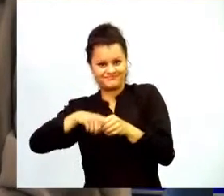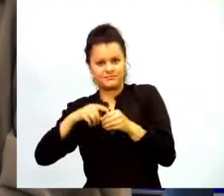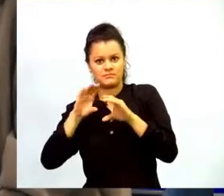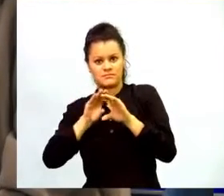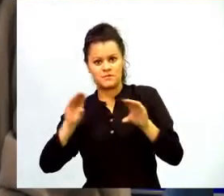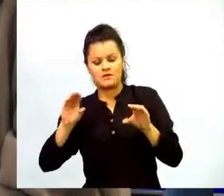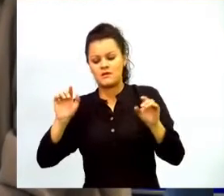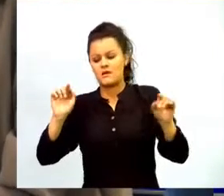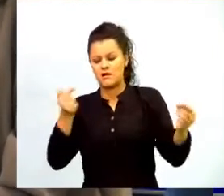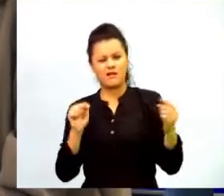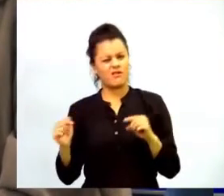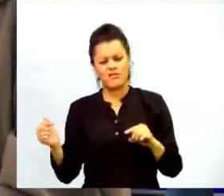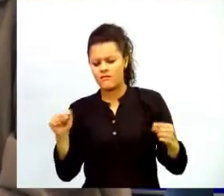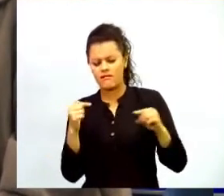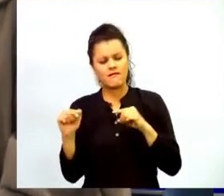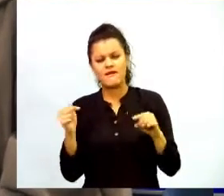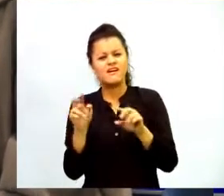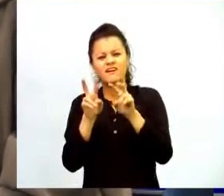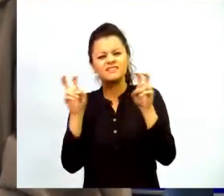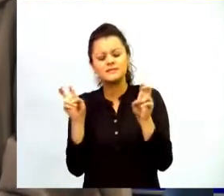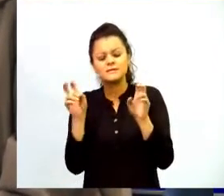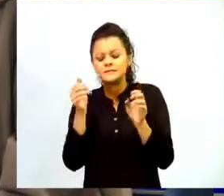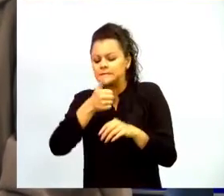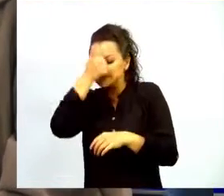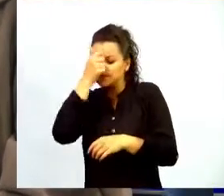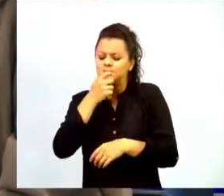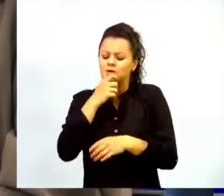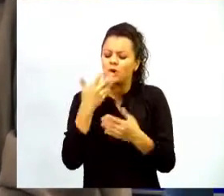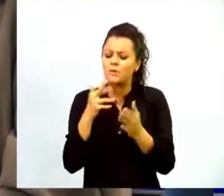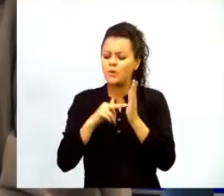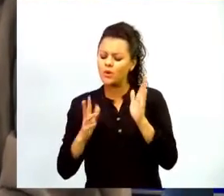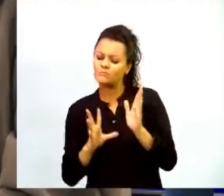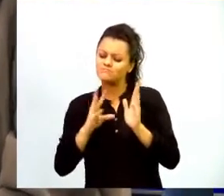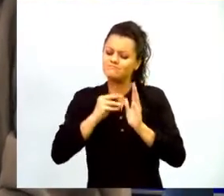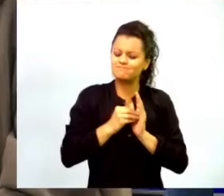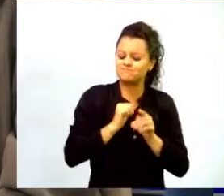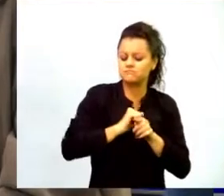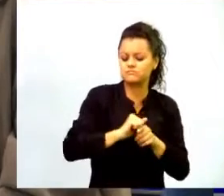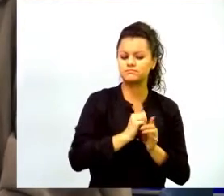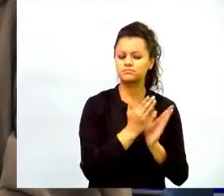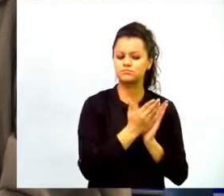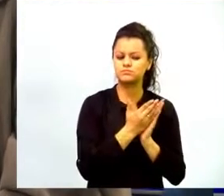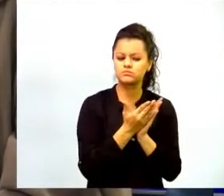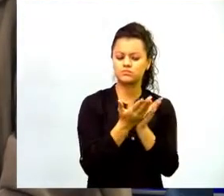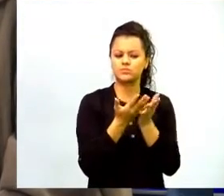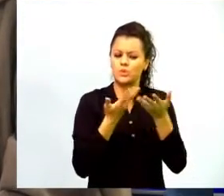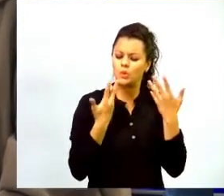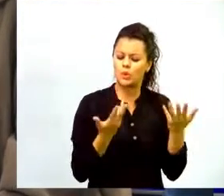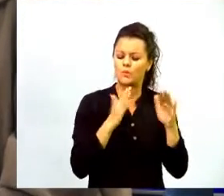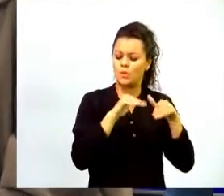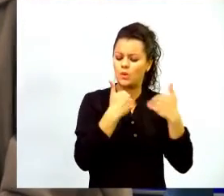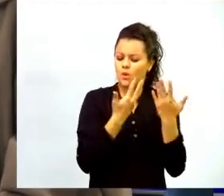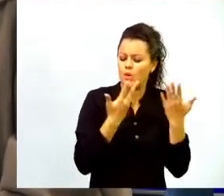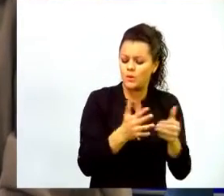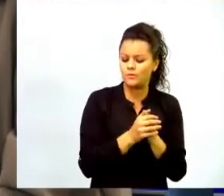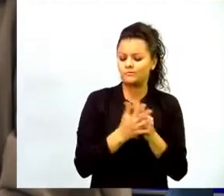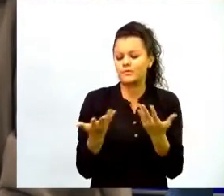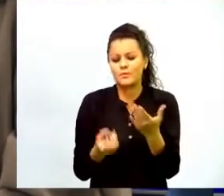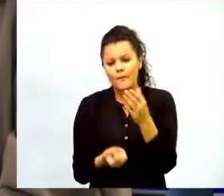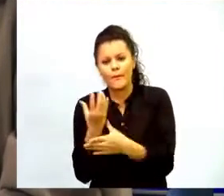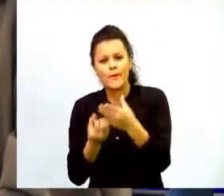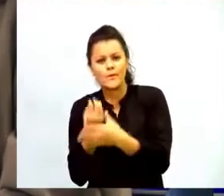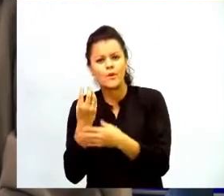incorporación de las tecnologías a las prácticas escolares, como es el elemento de la producción de contenidos.